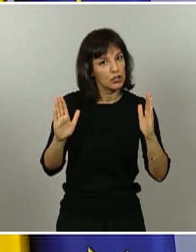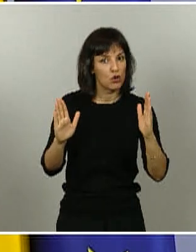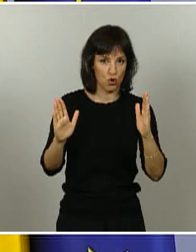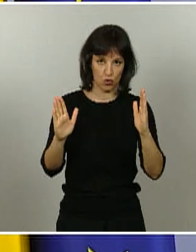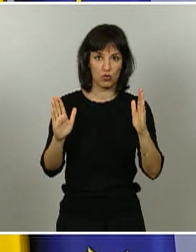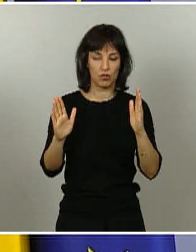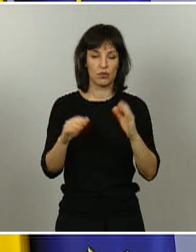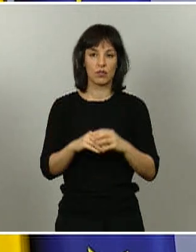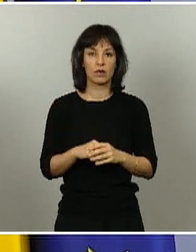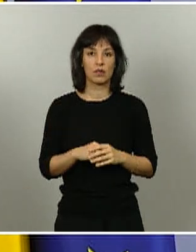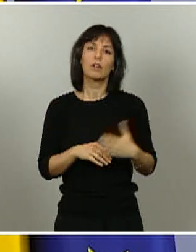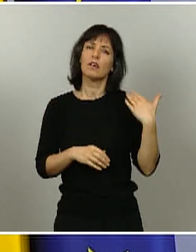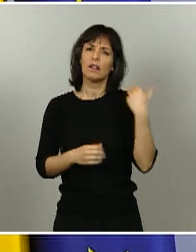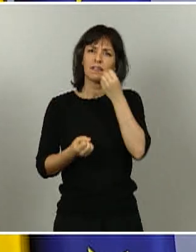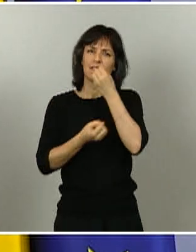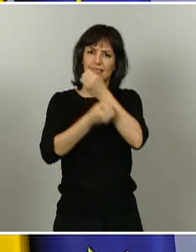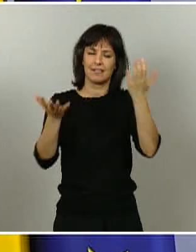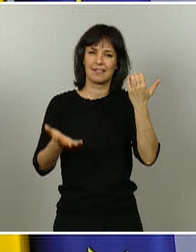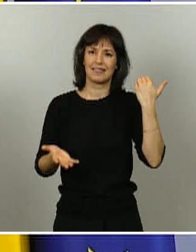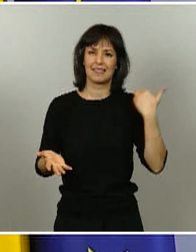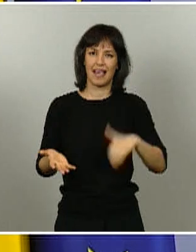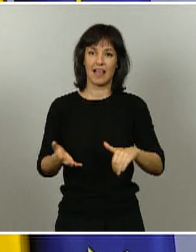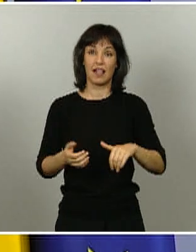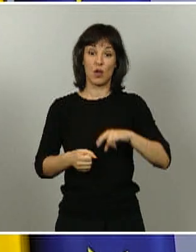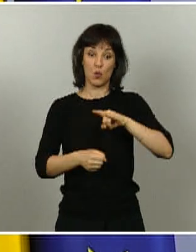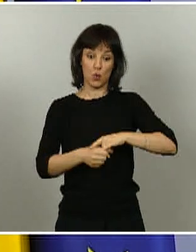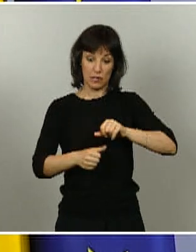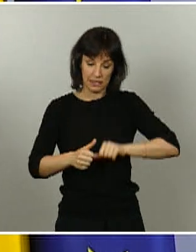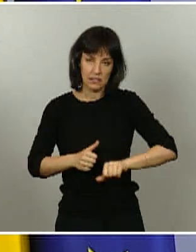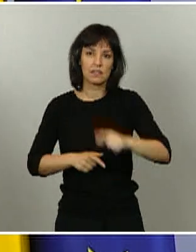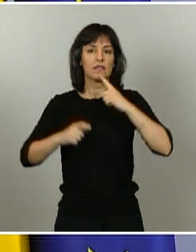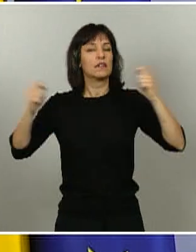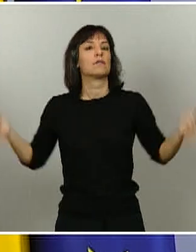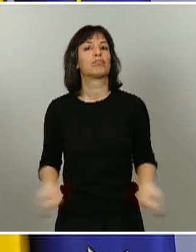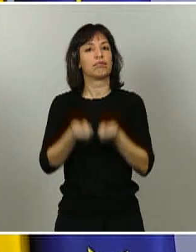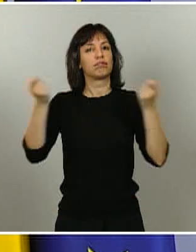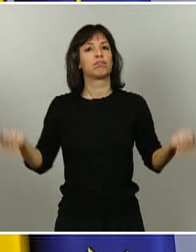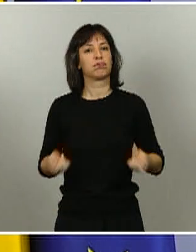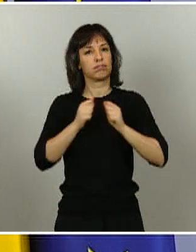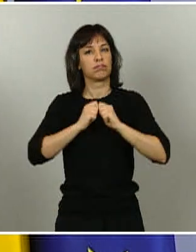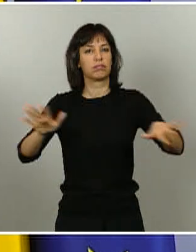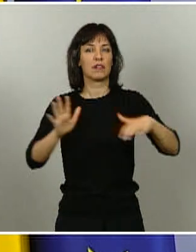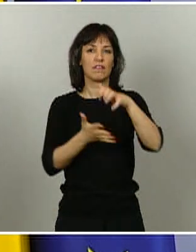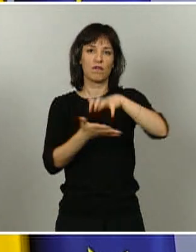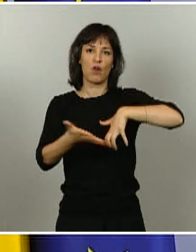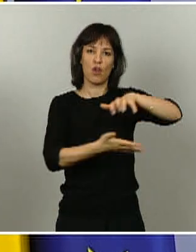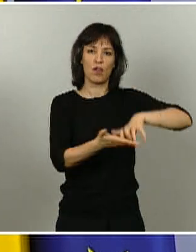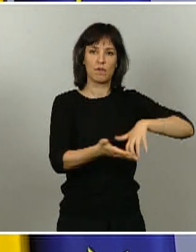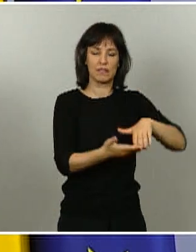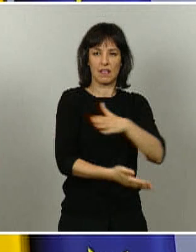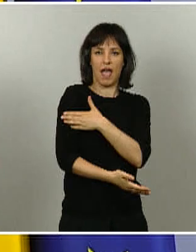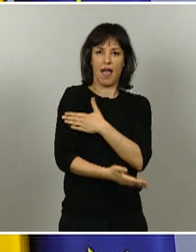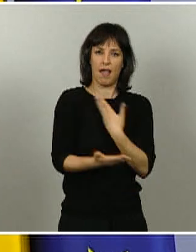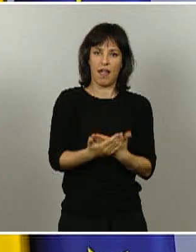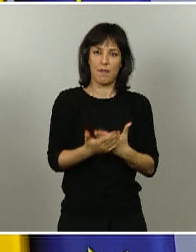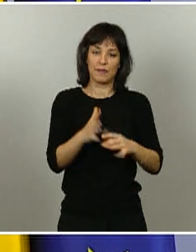en su día indicamos, a partir de este lunes daremos publicidad a todos los informes que han avalado las decisiones previas hasta